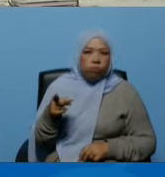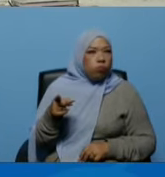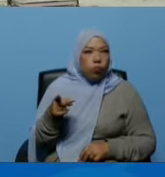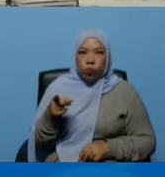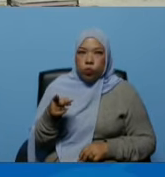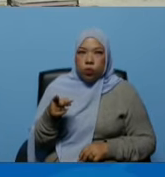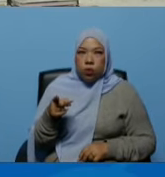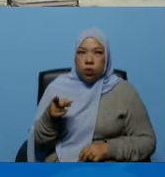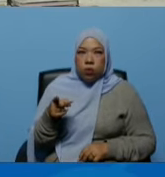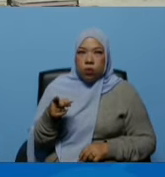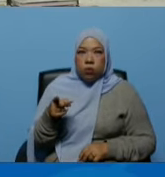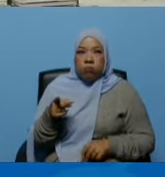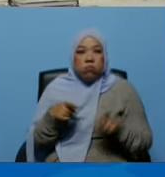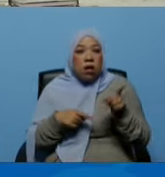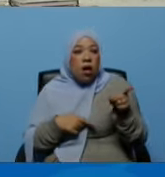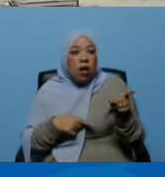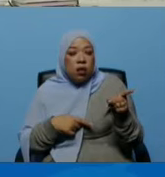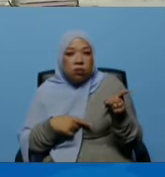a ti